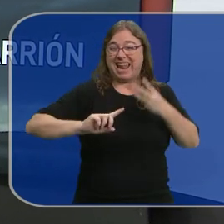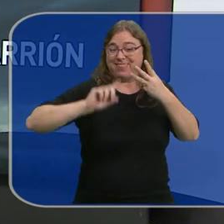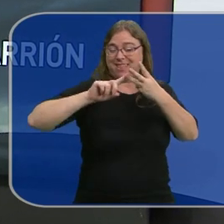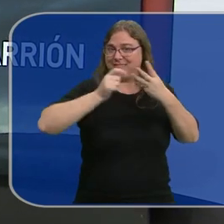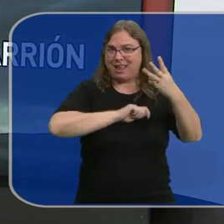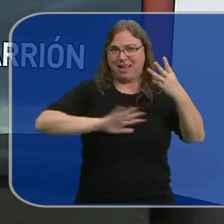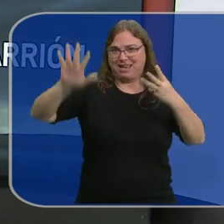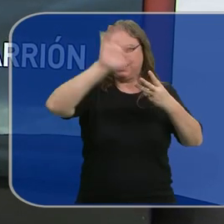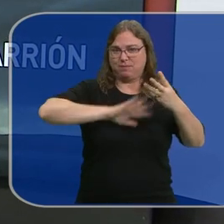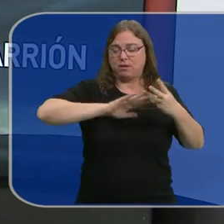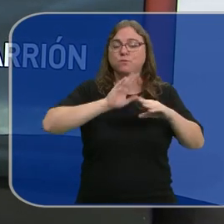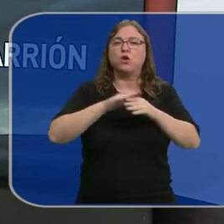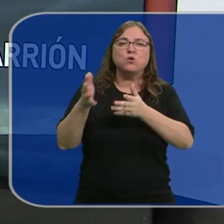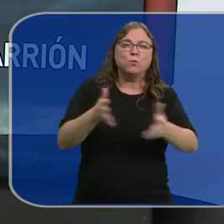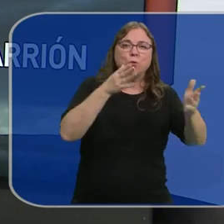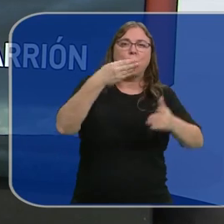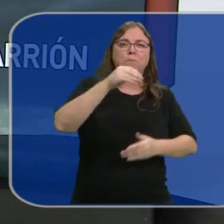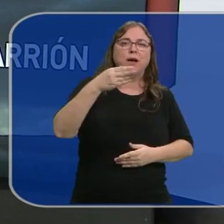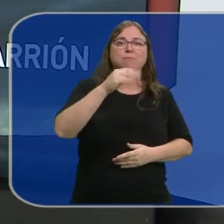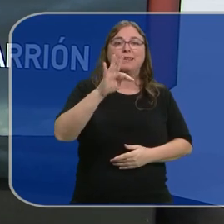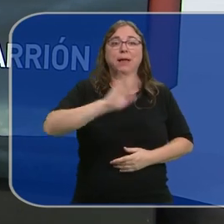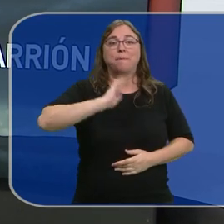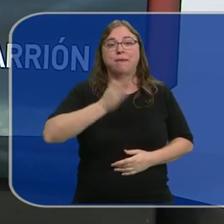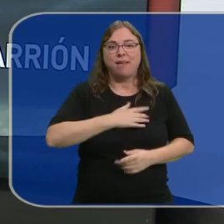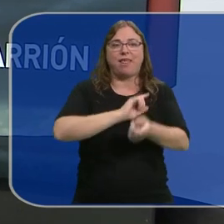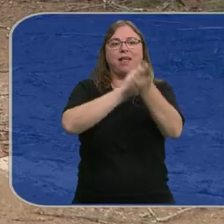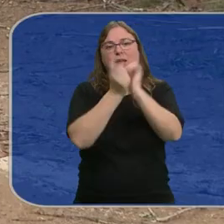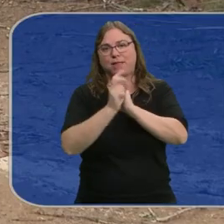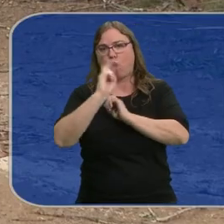país. Es la estela que deja Babette a la que mañana releva Alin.